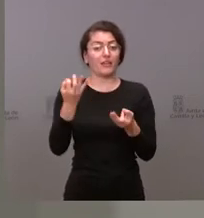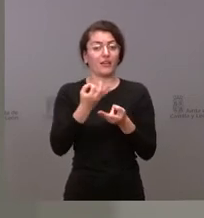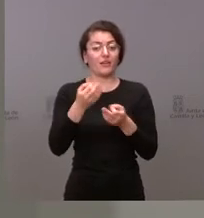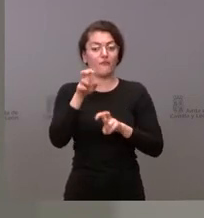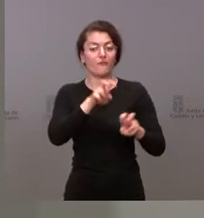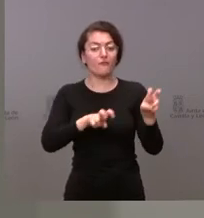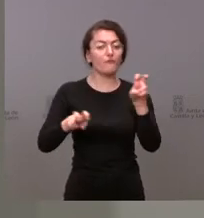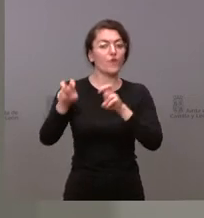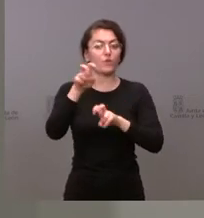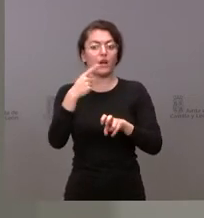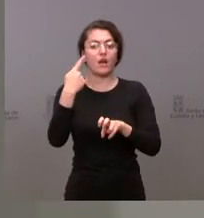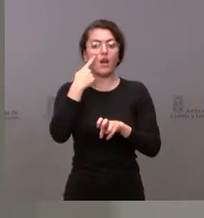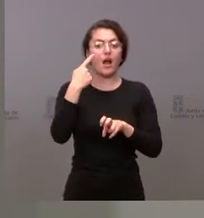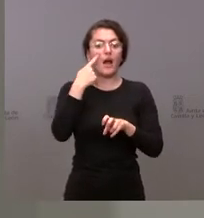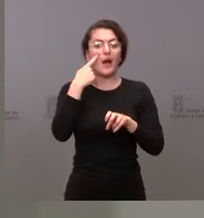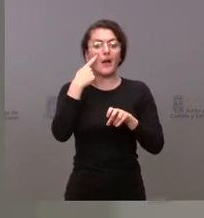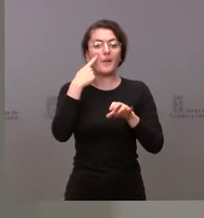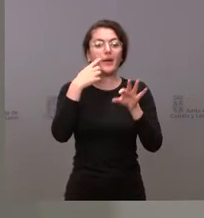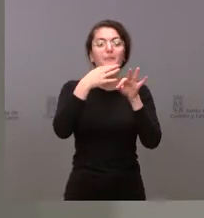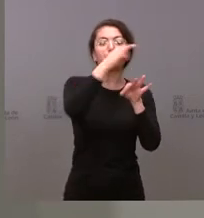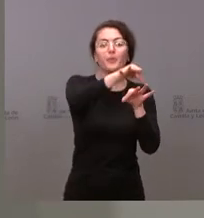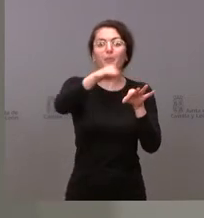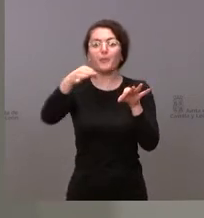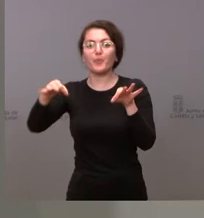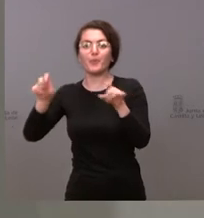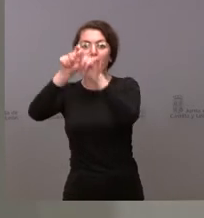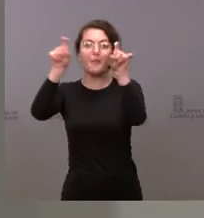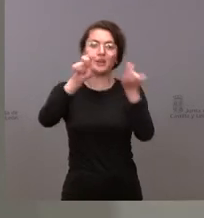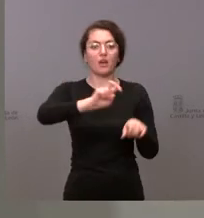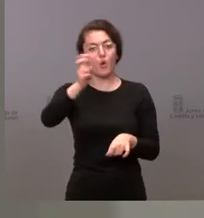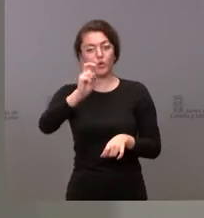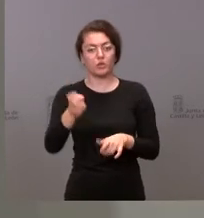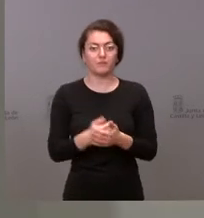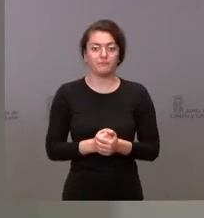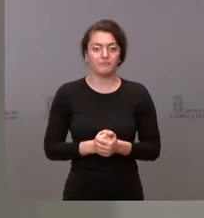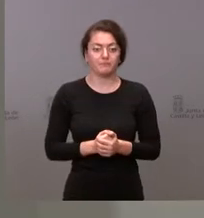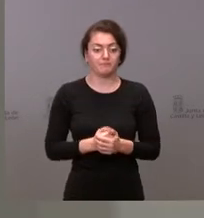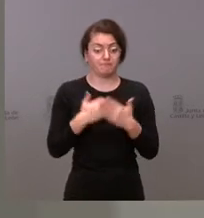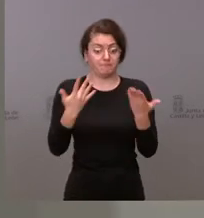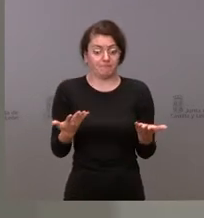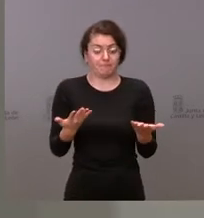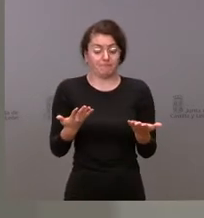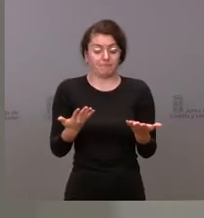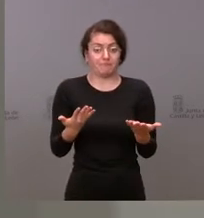buscar la recolocación de todas las personas que pierden el empleo por tanto en principio